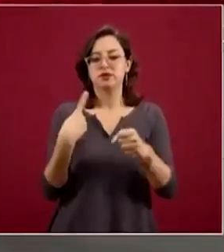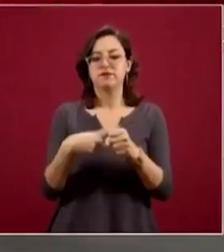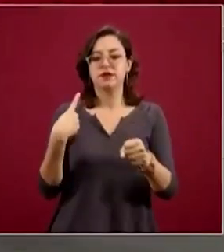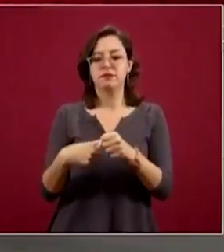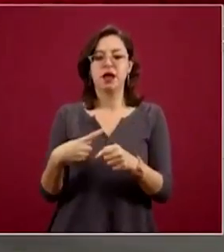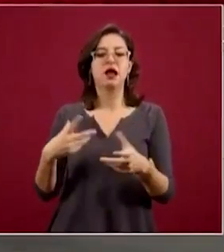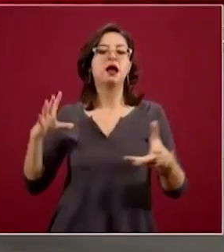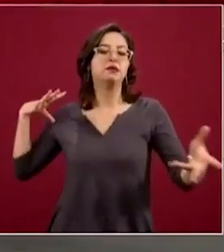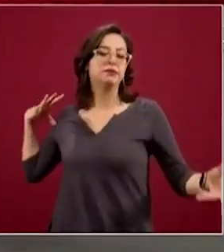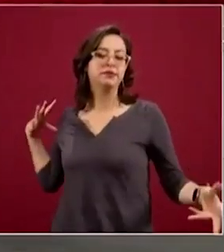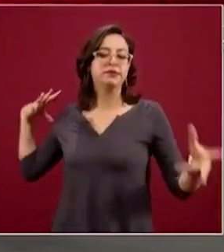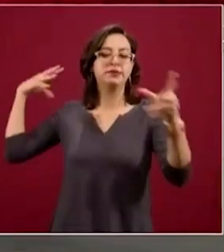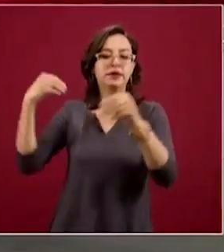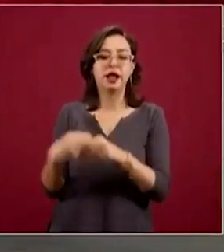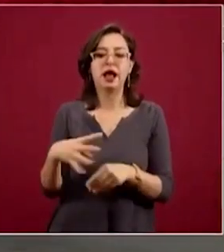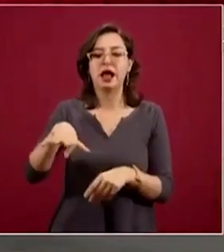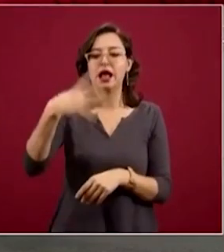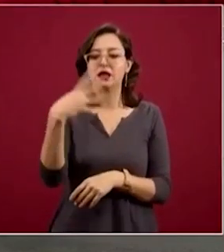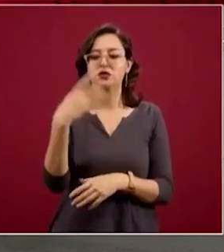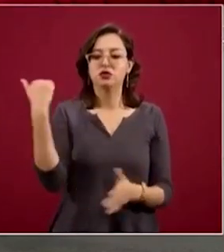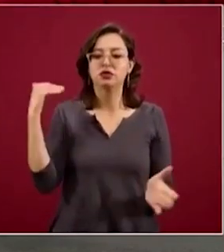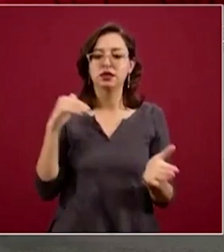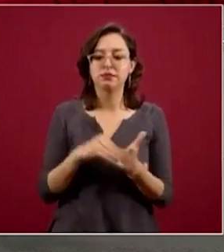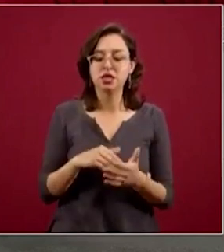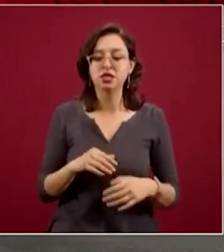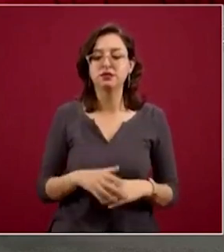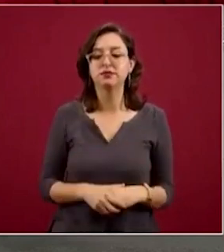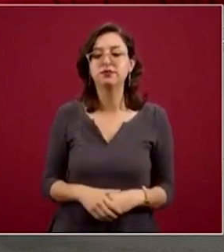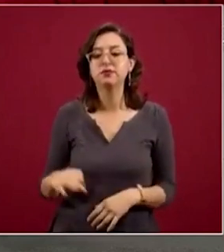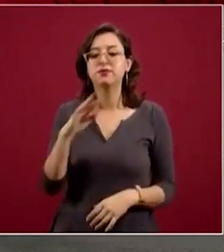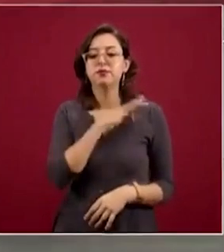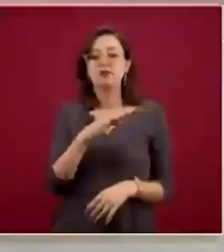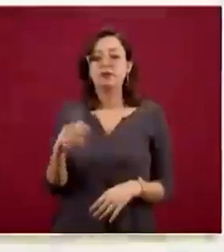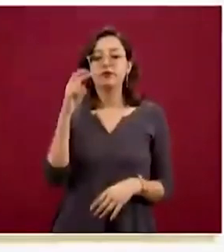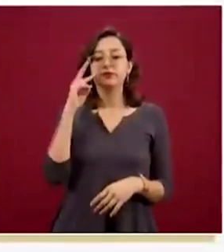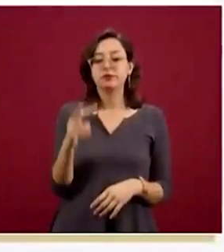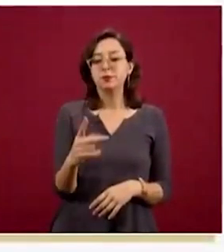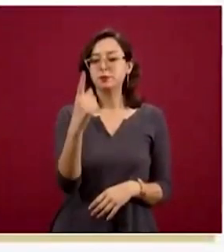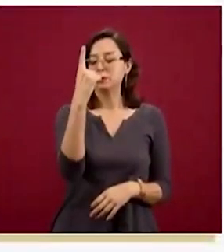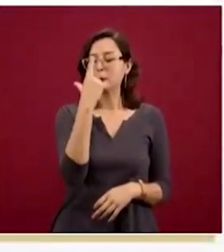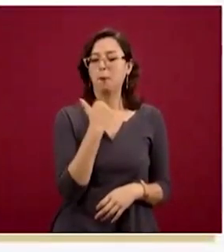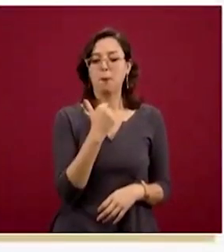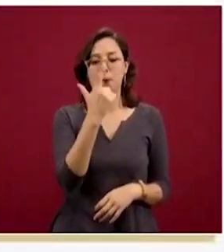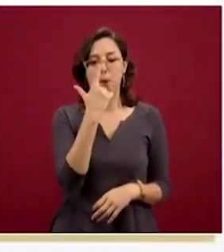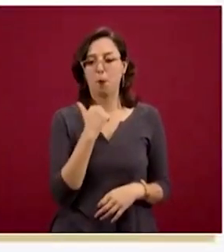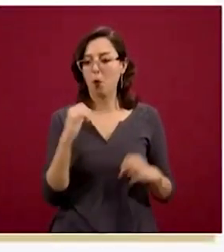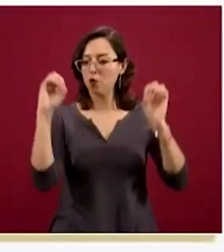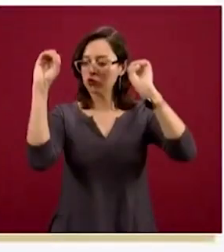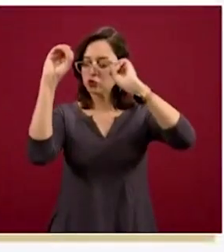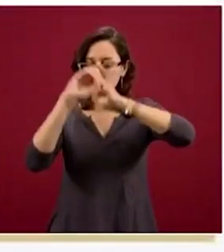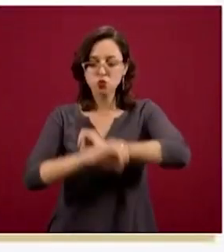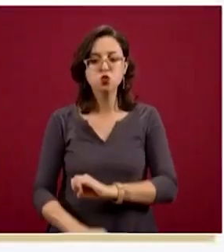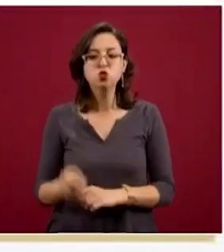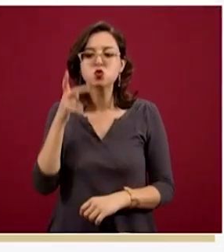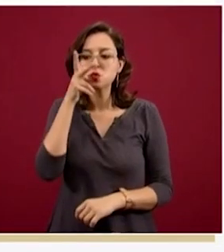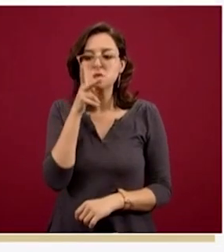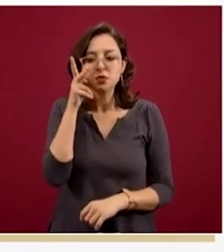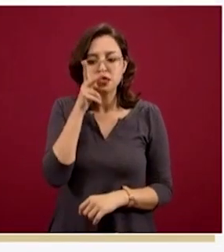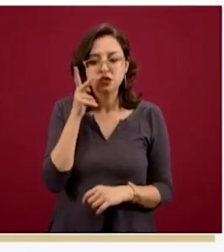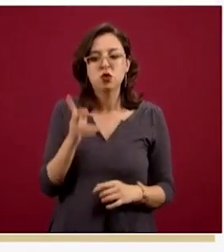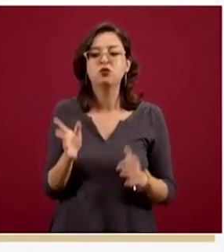677 casos y podemos ver en color rojo prácticamente, que es el que ya